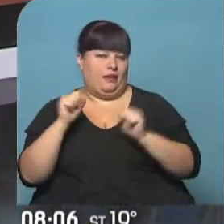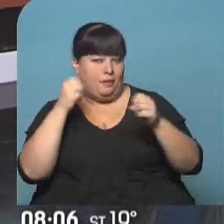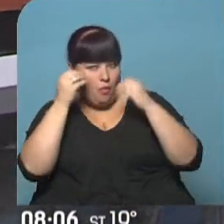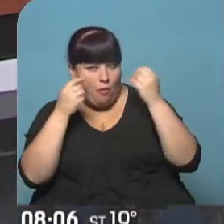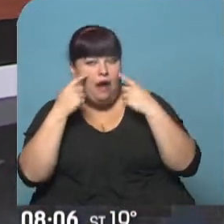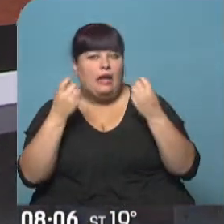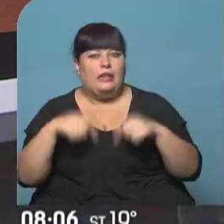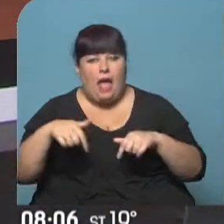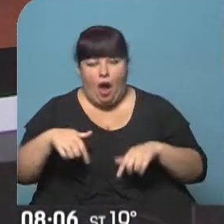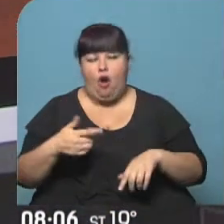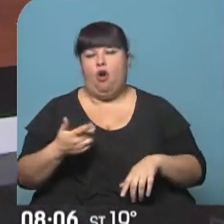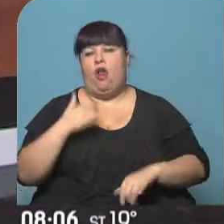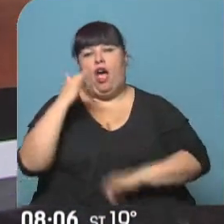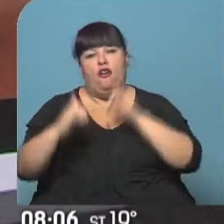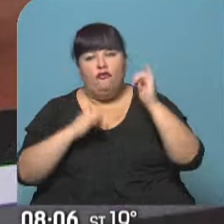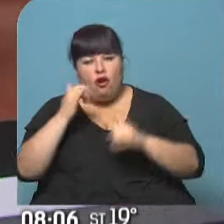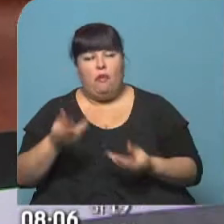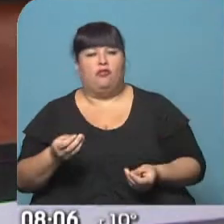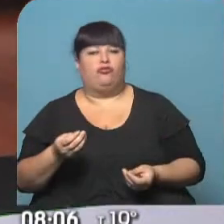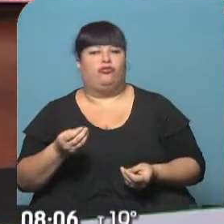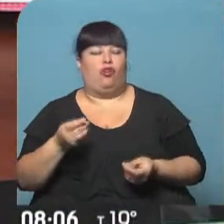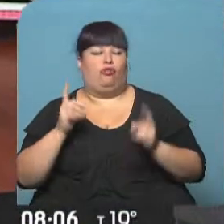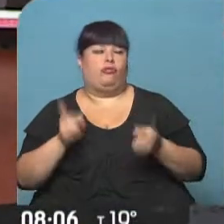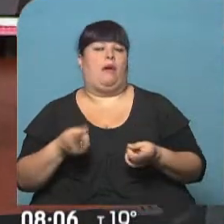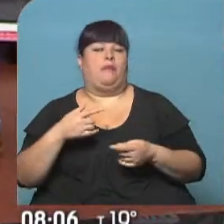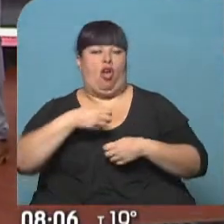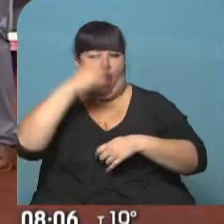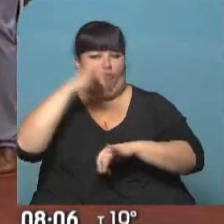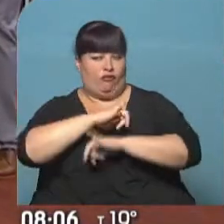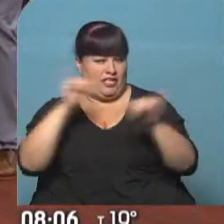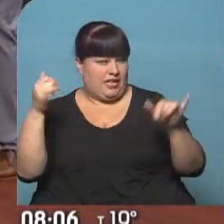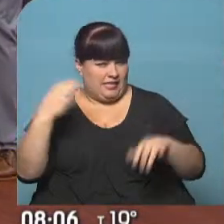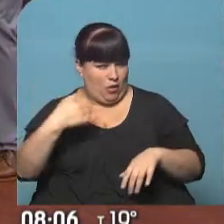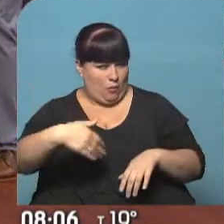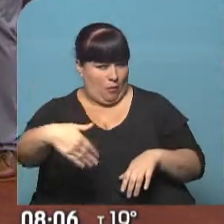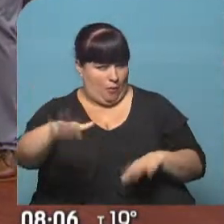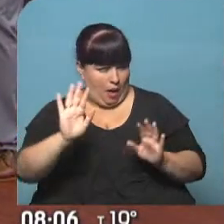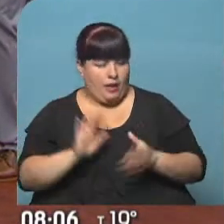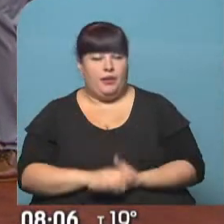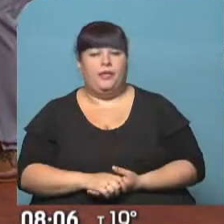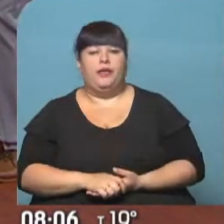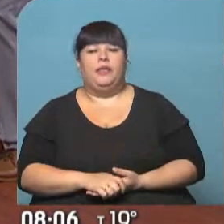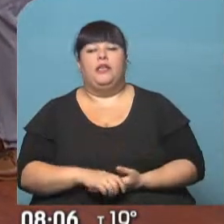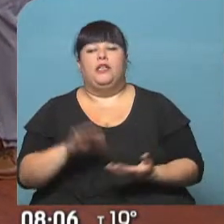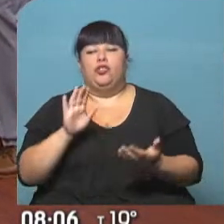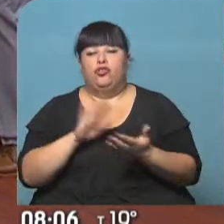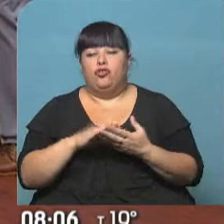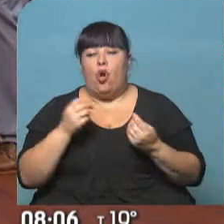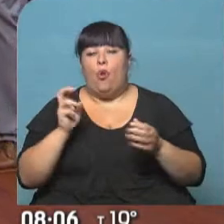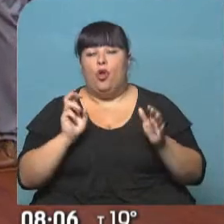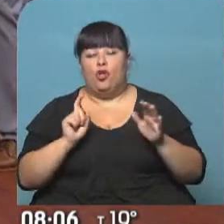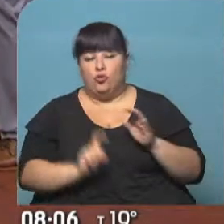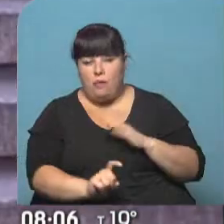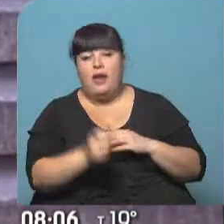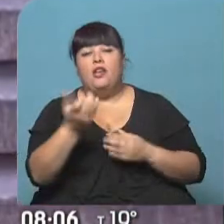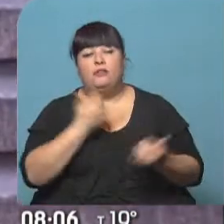por estos minutos, la información y el reporte oficial que seguramente en algún momento llegará sobre el submarino.